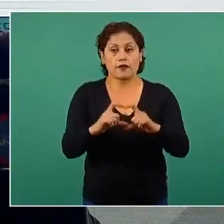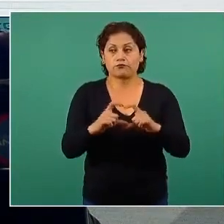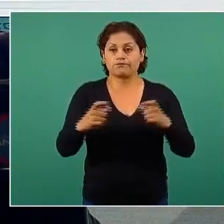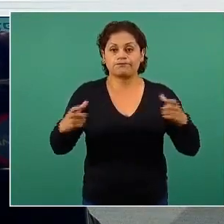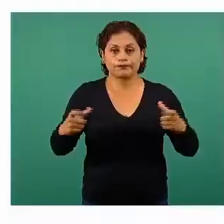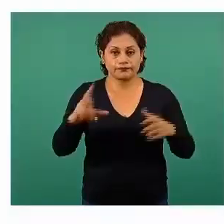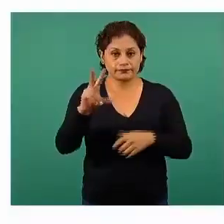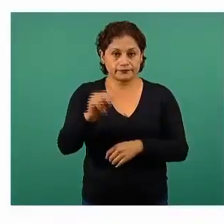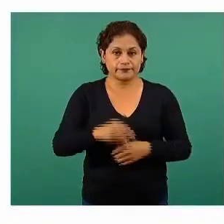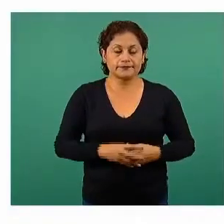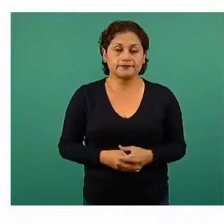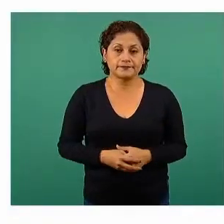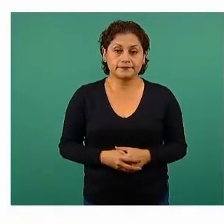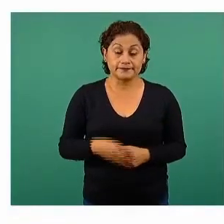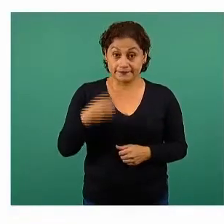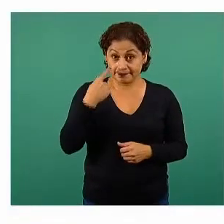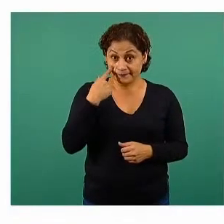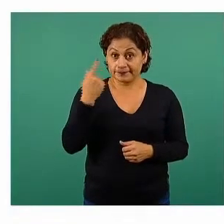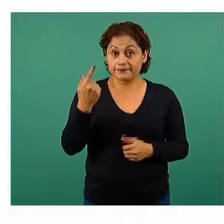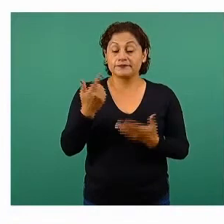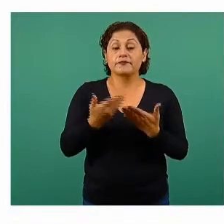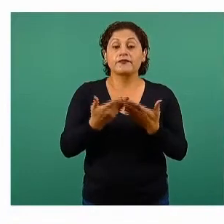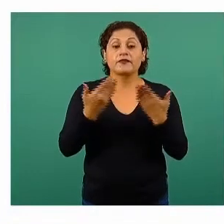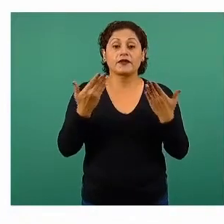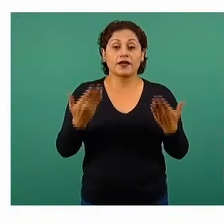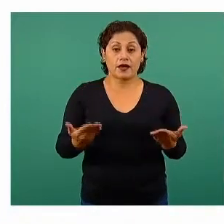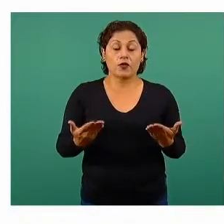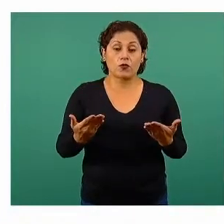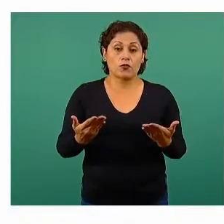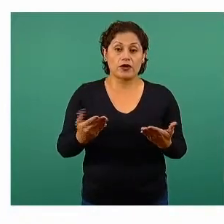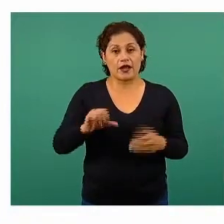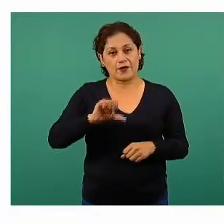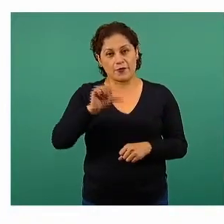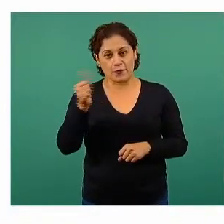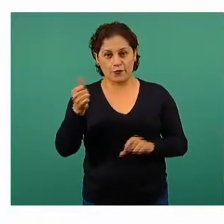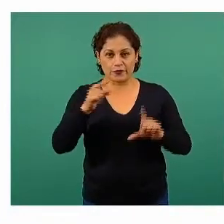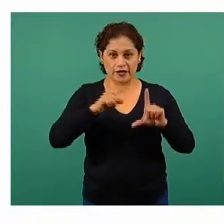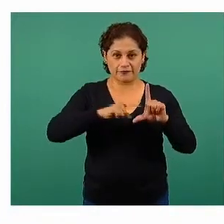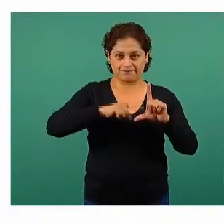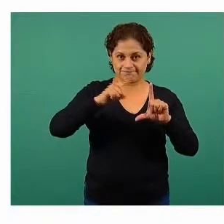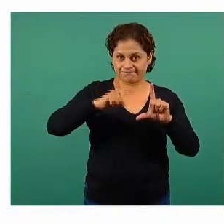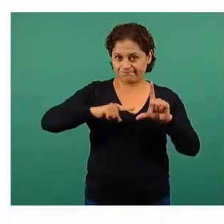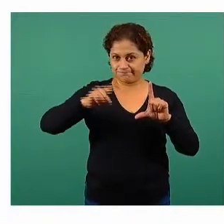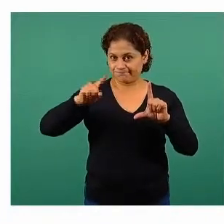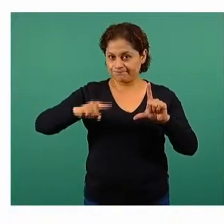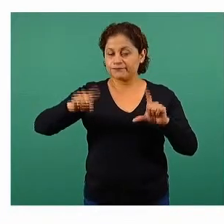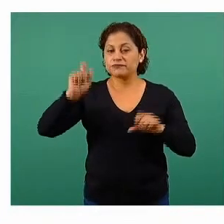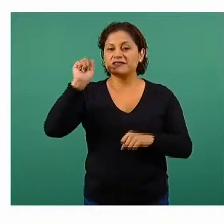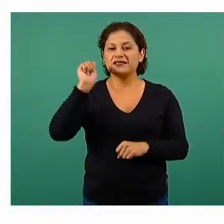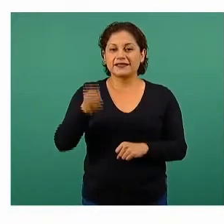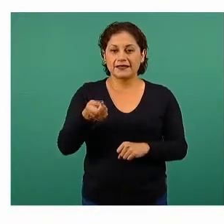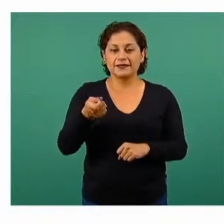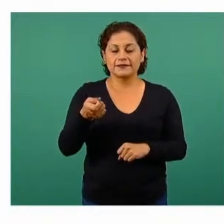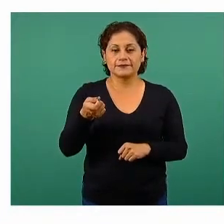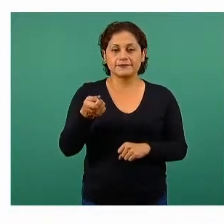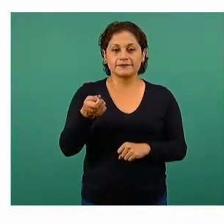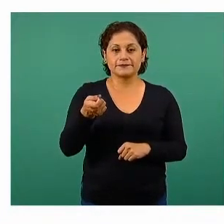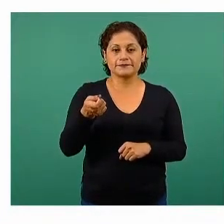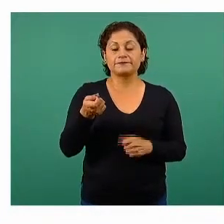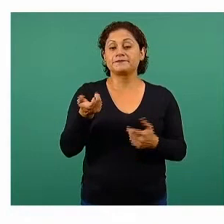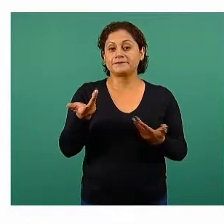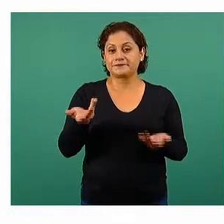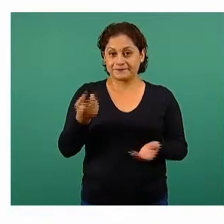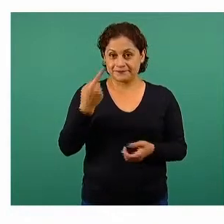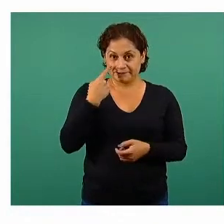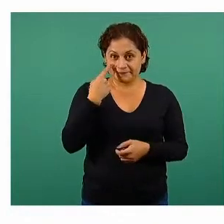Ahora vamos a ver esta otra curva, en la que vemos cómo poco